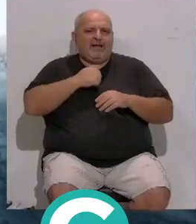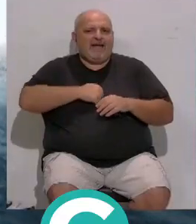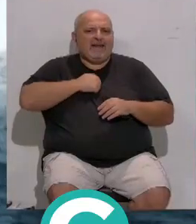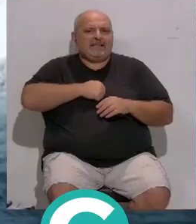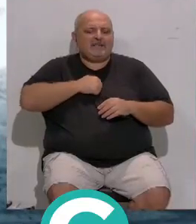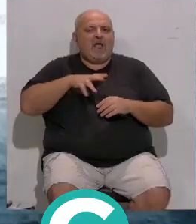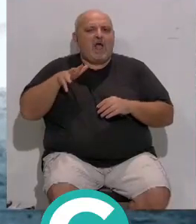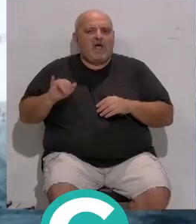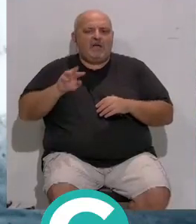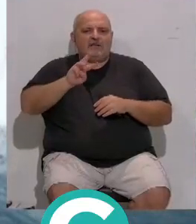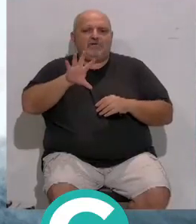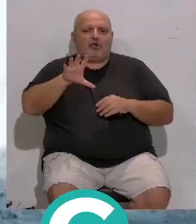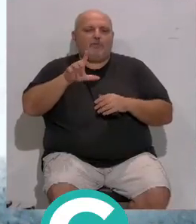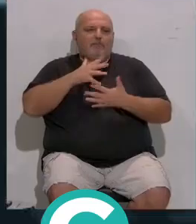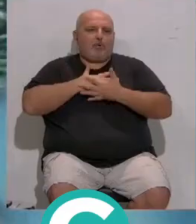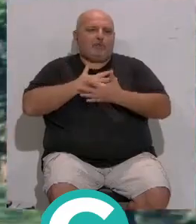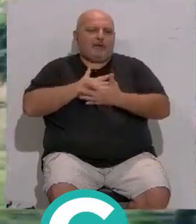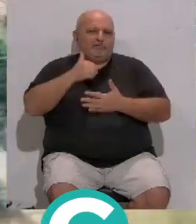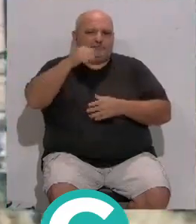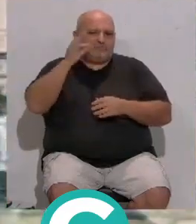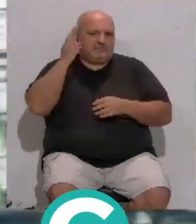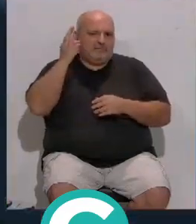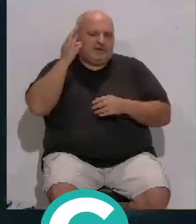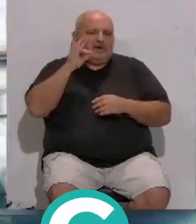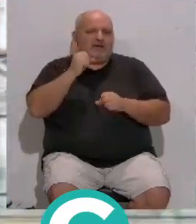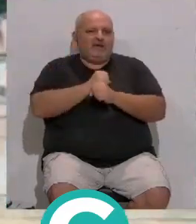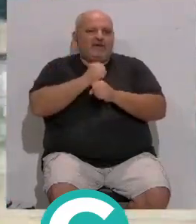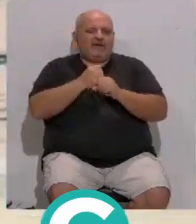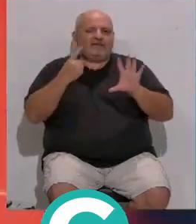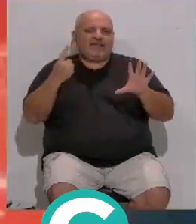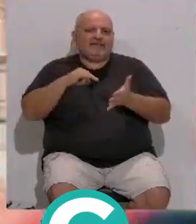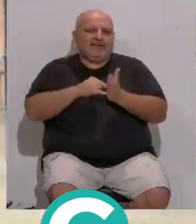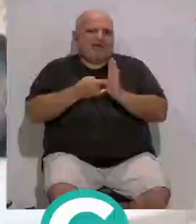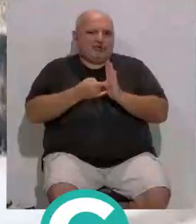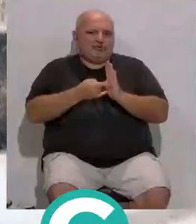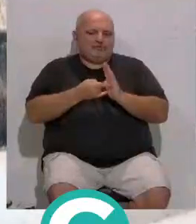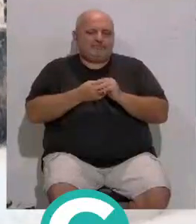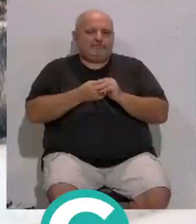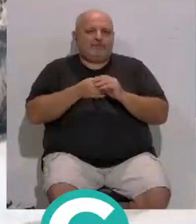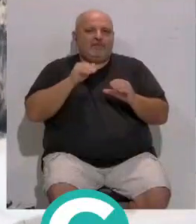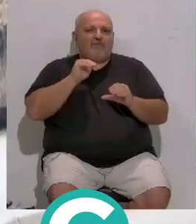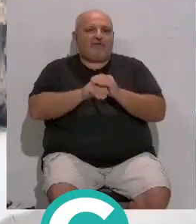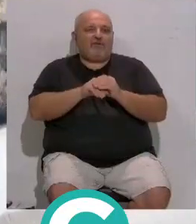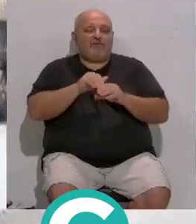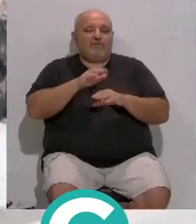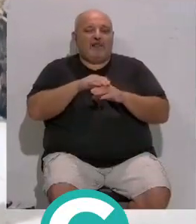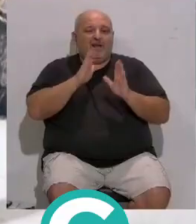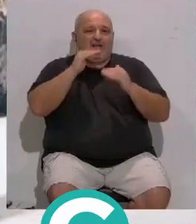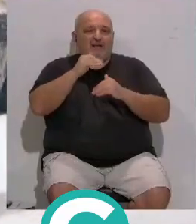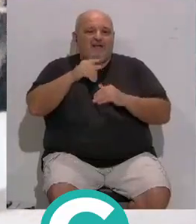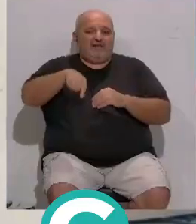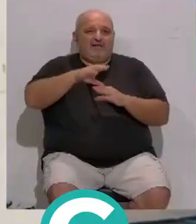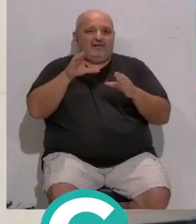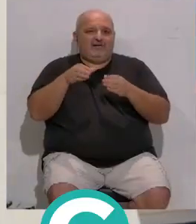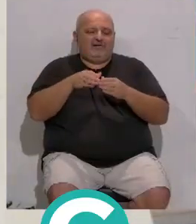Cádiz... ...ha contado con 35 voluntarios y voluntarias... ...y el trabajo de seis técnicos. Los fondos destinados para la atención de este